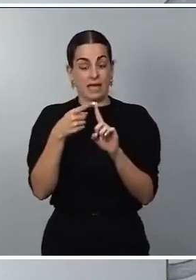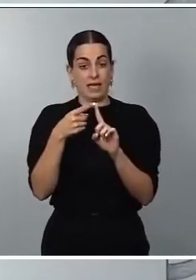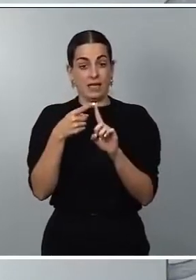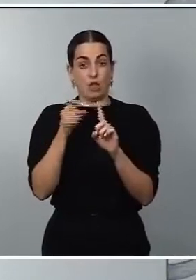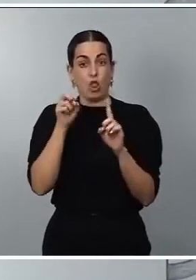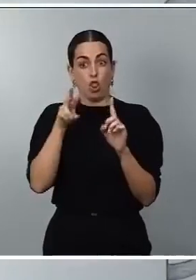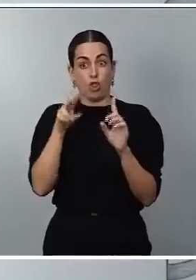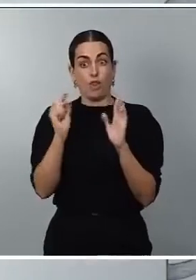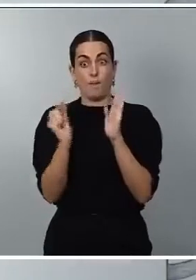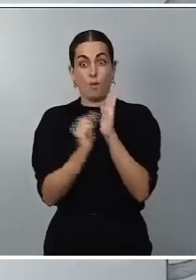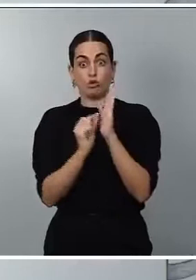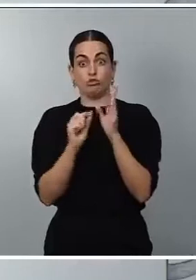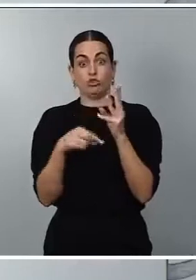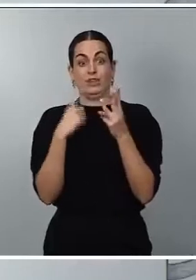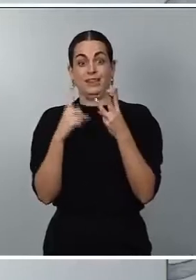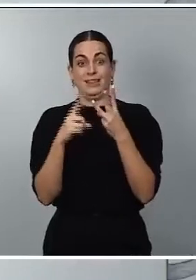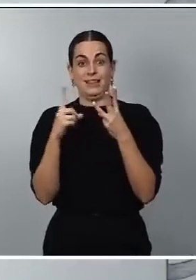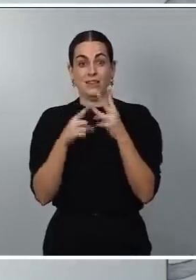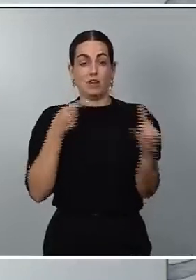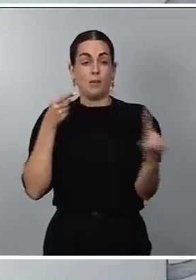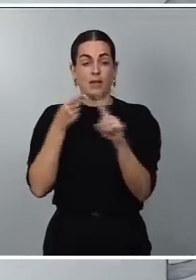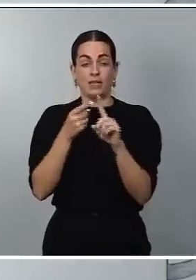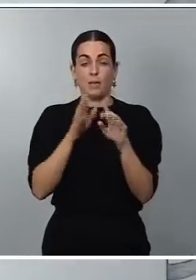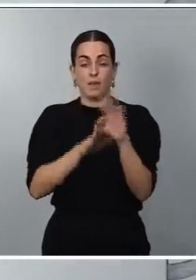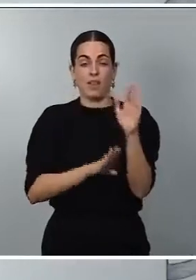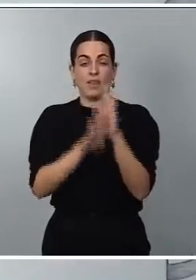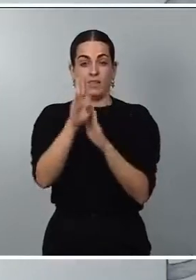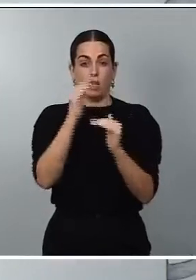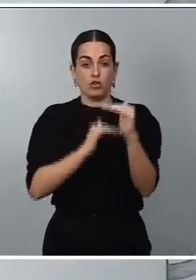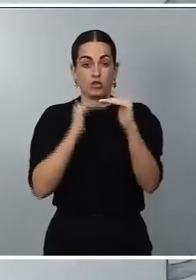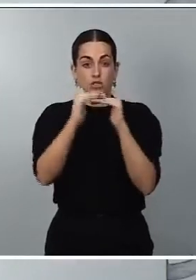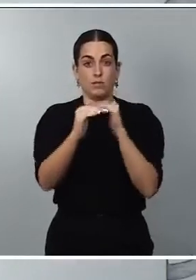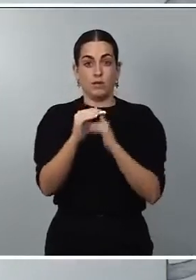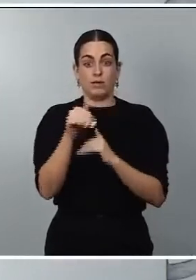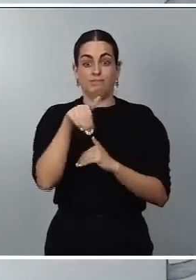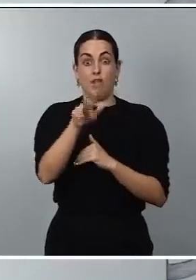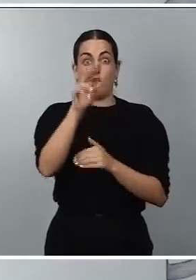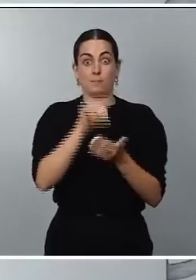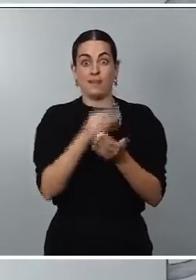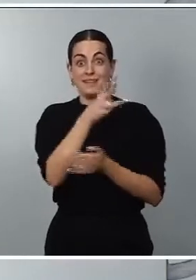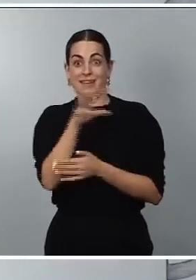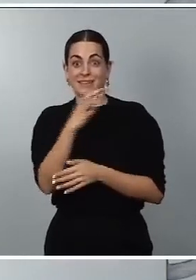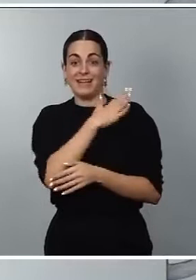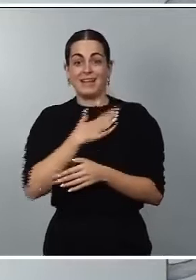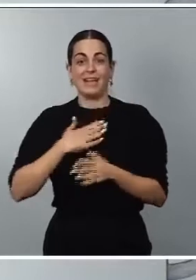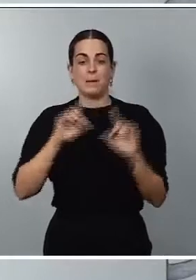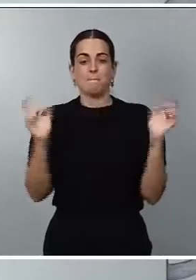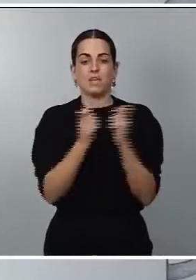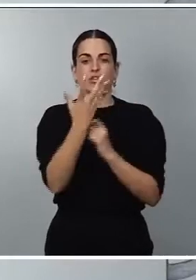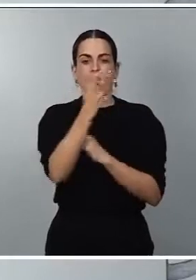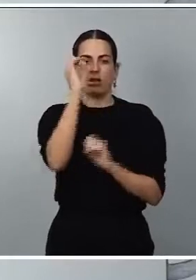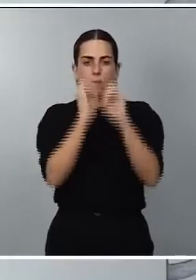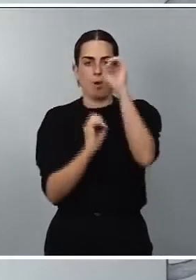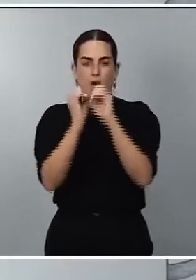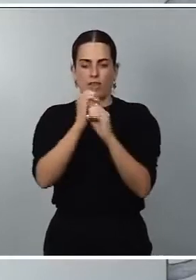de los Objetivos de Desarrollo Sostenible, reducir para 2030 en un 50% lo que supone la venta por